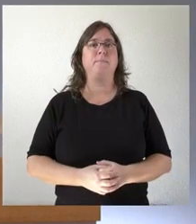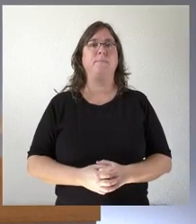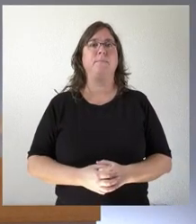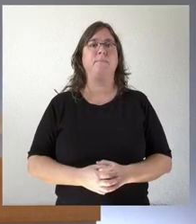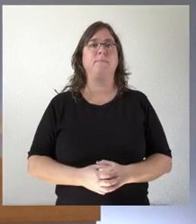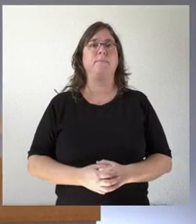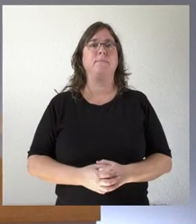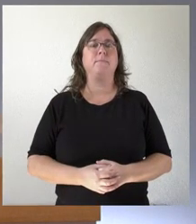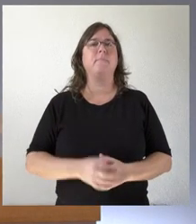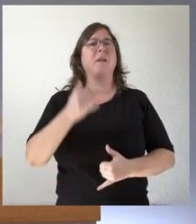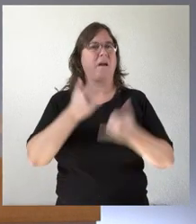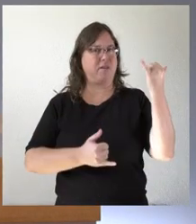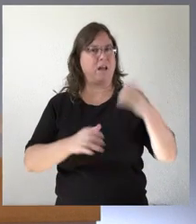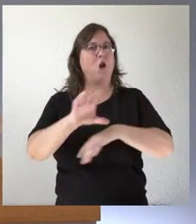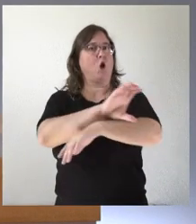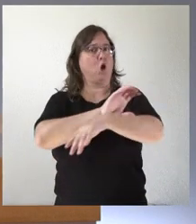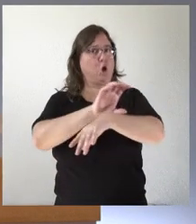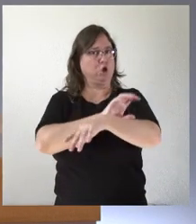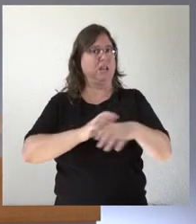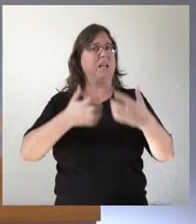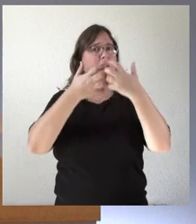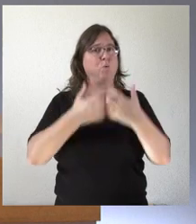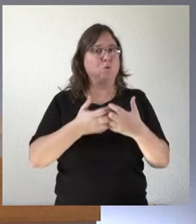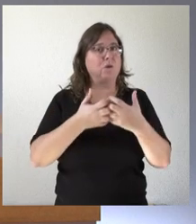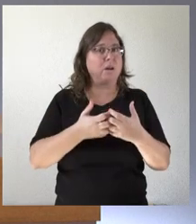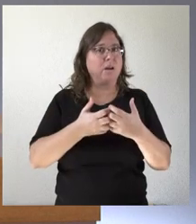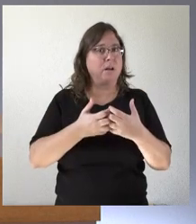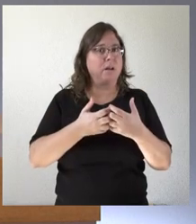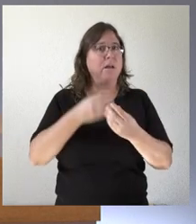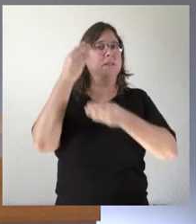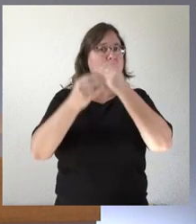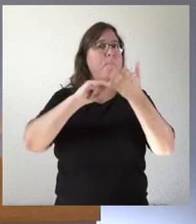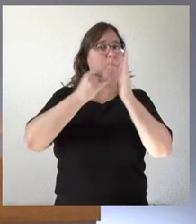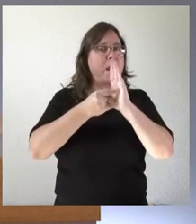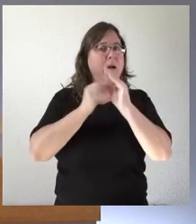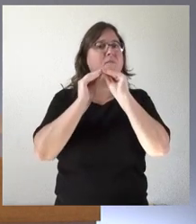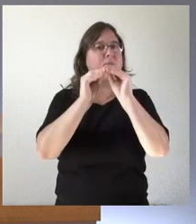entonces desde la consejería de industria se va a hacer el plan de viabilidad